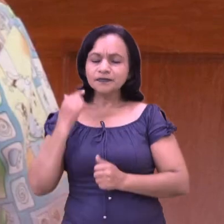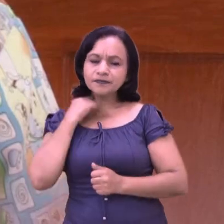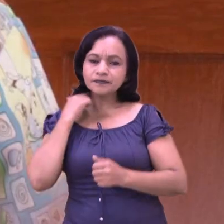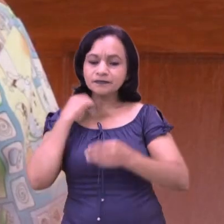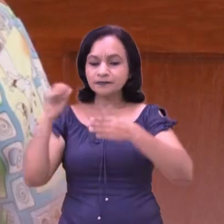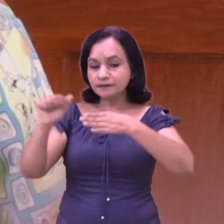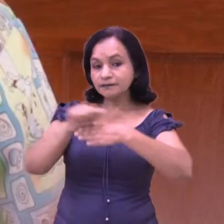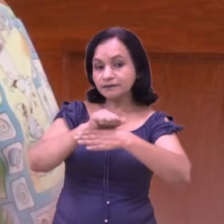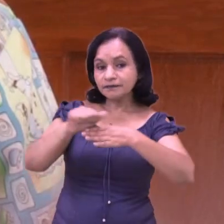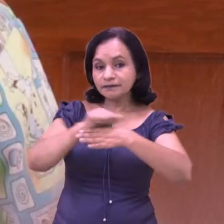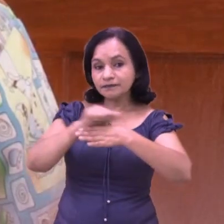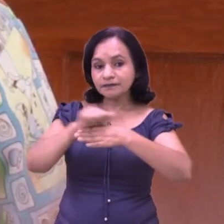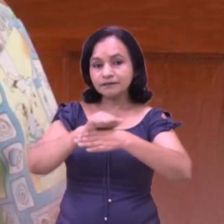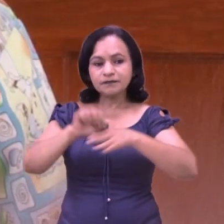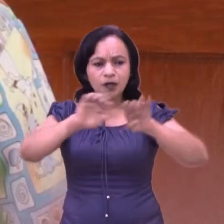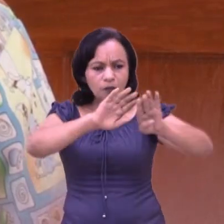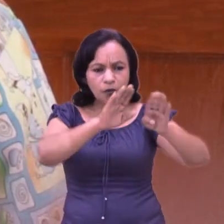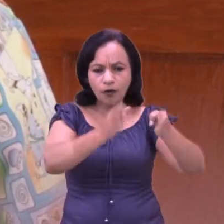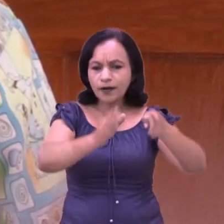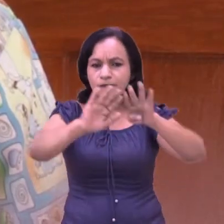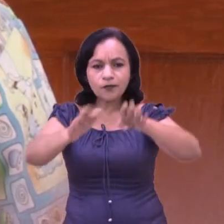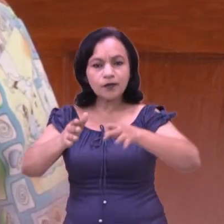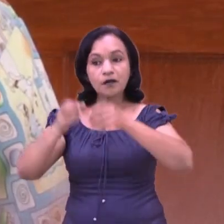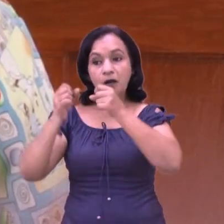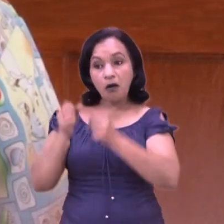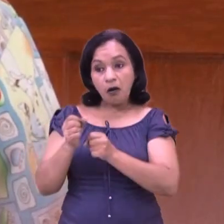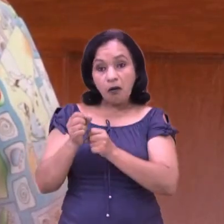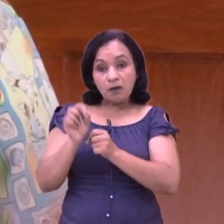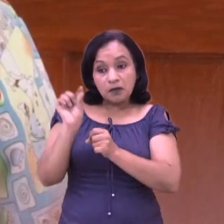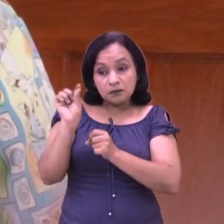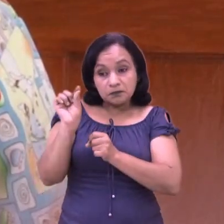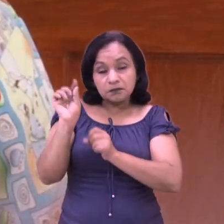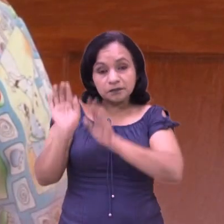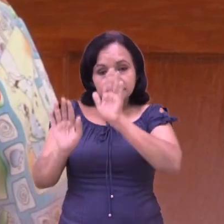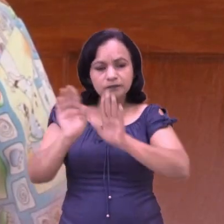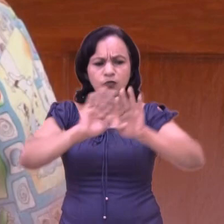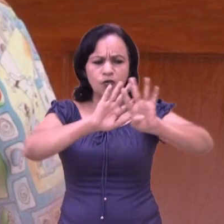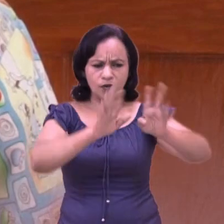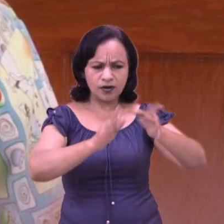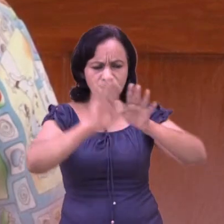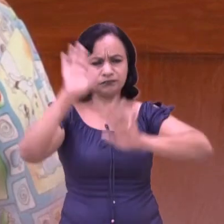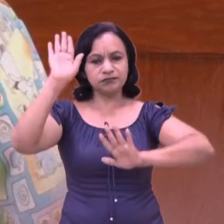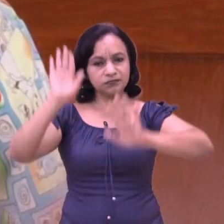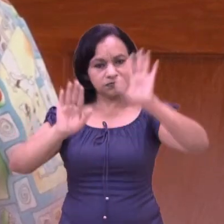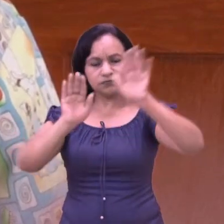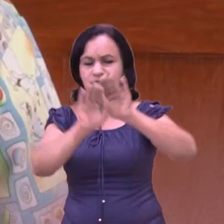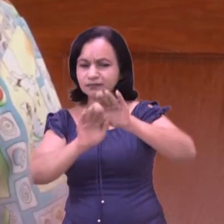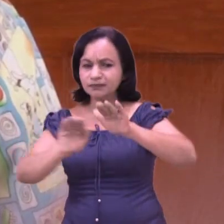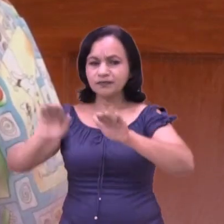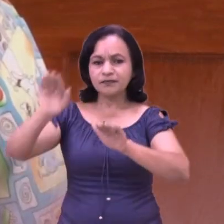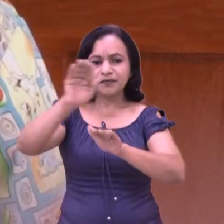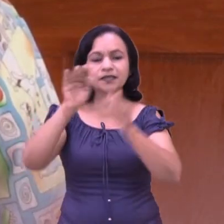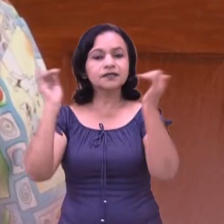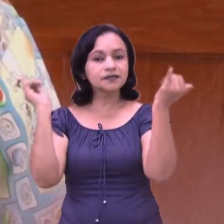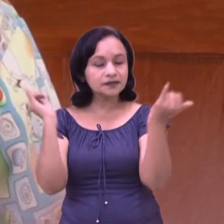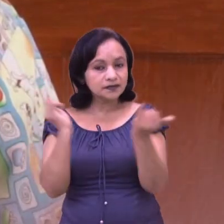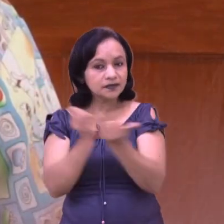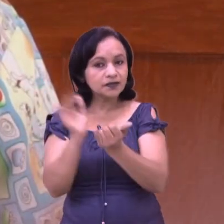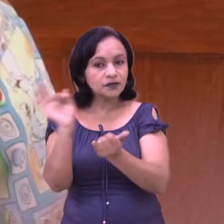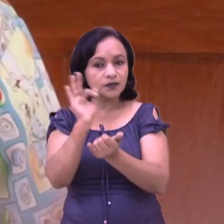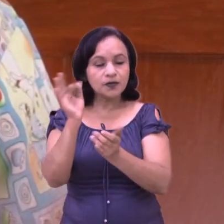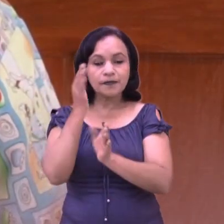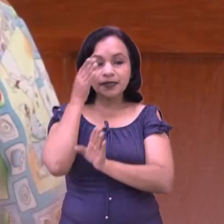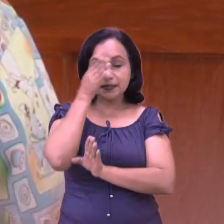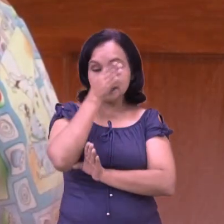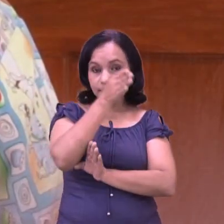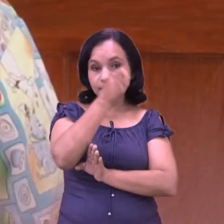que varones participando en los ejercicios, igualmente gestionando. Yo creo que el trabajo de la